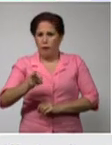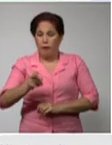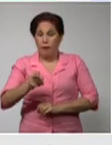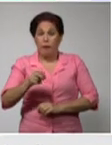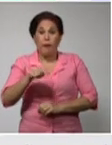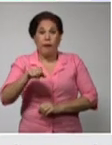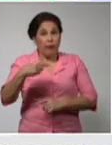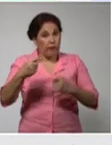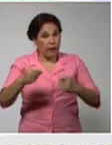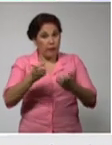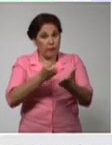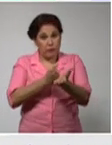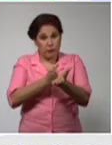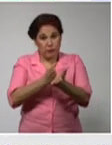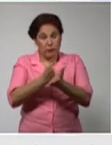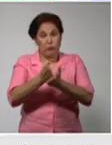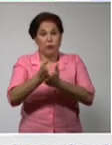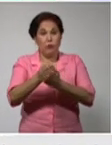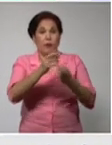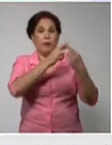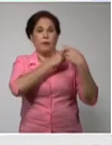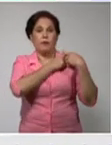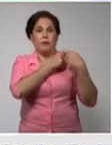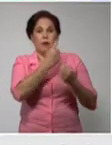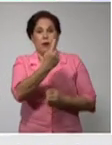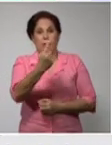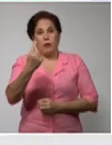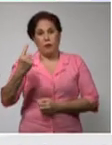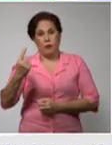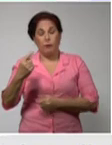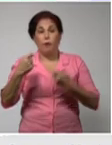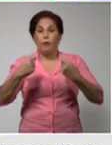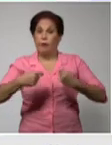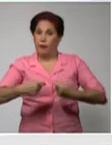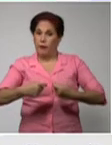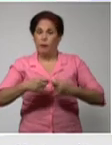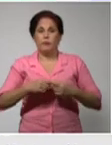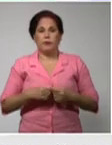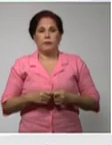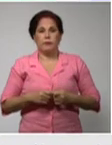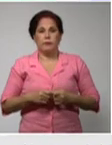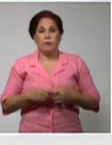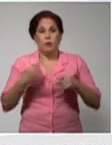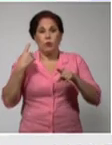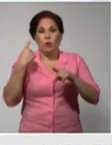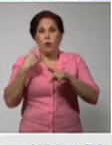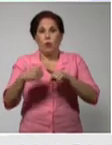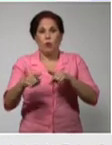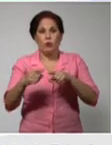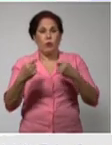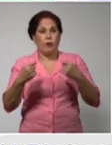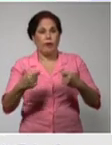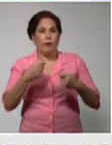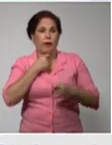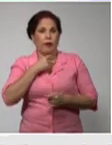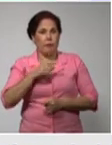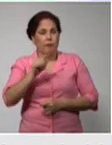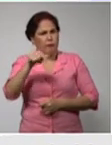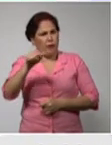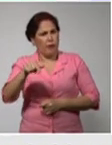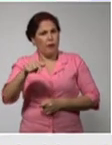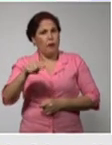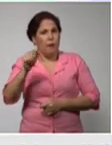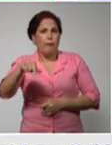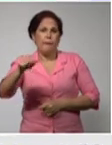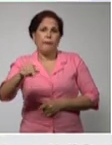mantenga la autorresponsabilidad que se que se delimiten porque es verdad que no se va